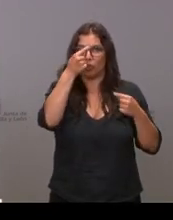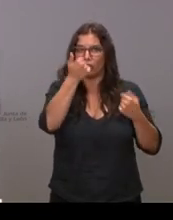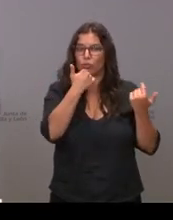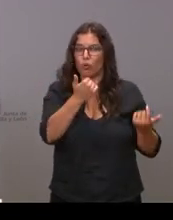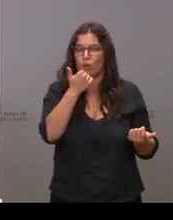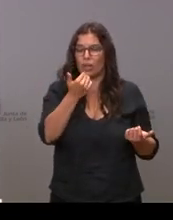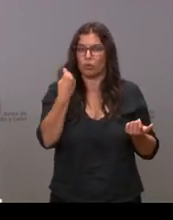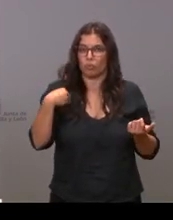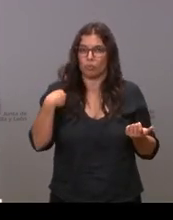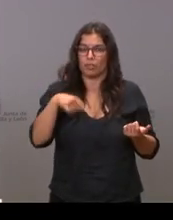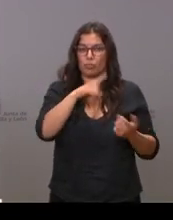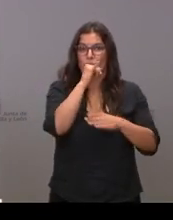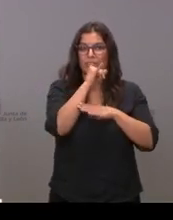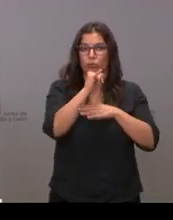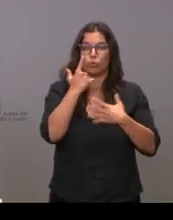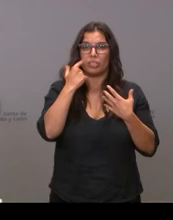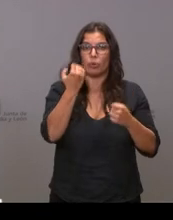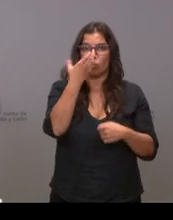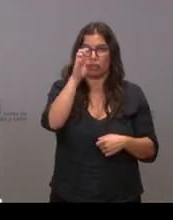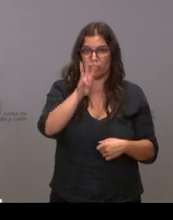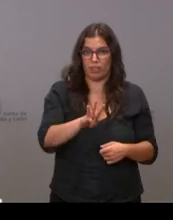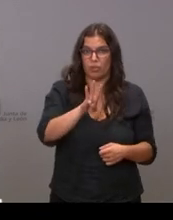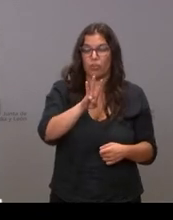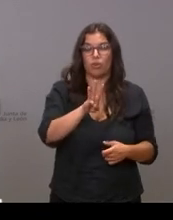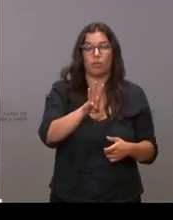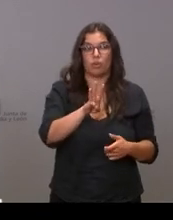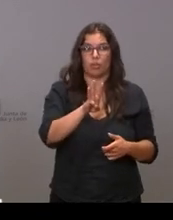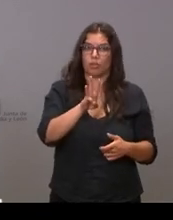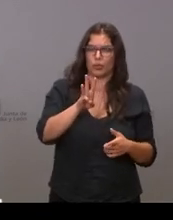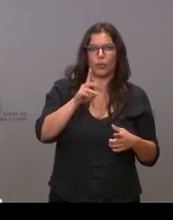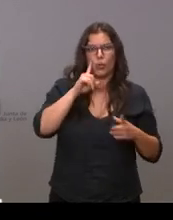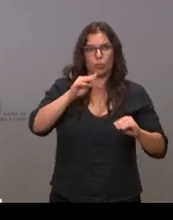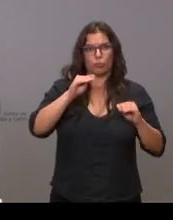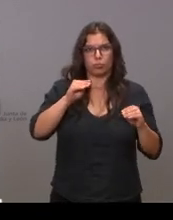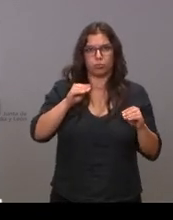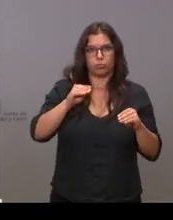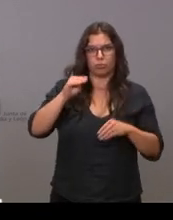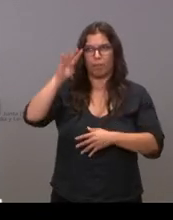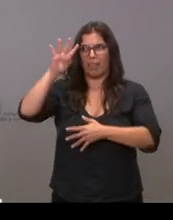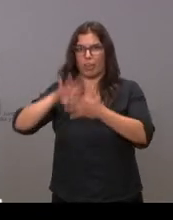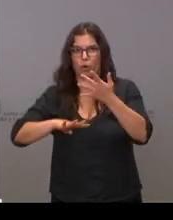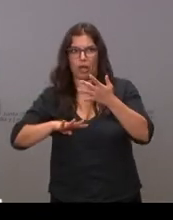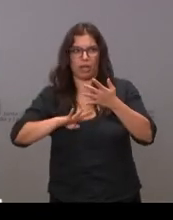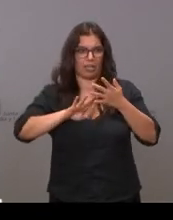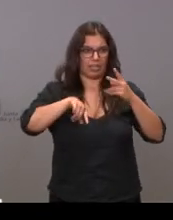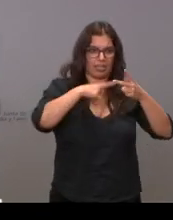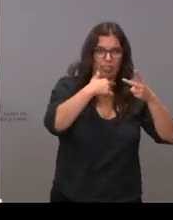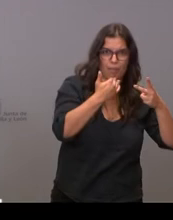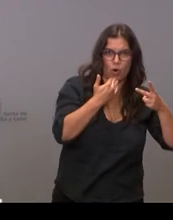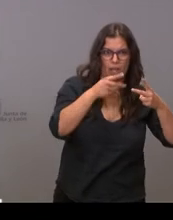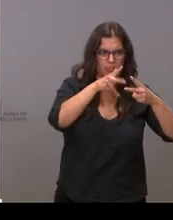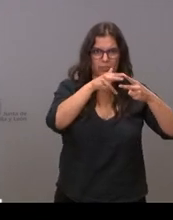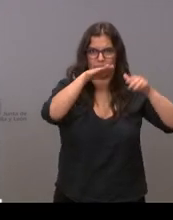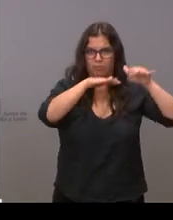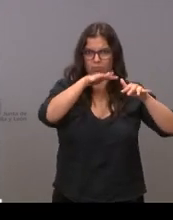del Instituto de Salud Carlos III y era Barcelona y luego nosotros hemos perdido una